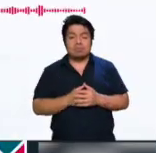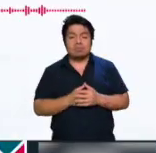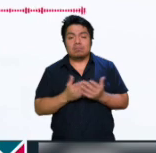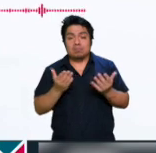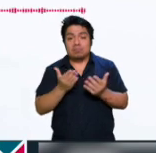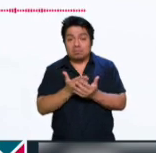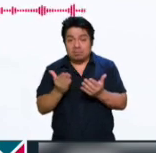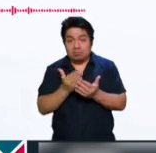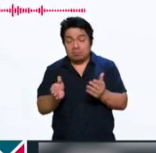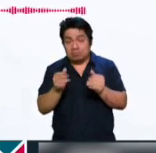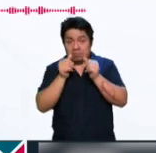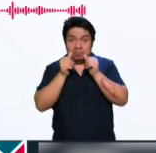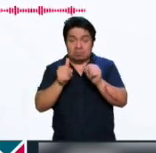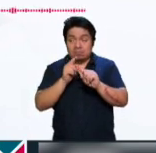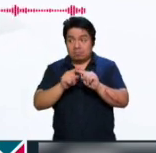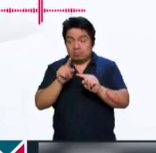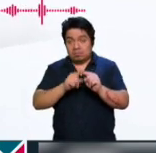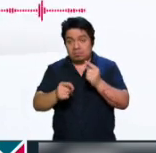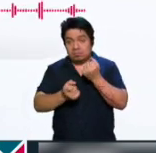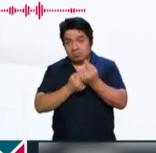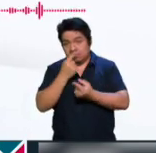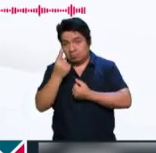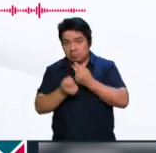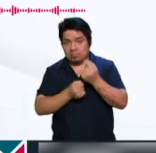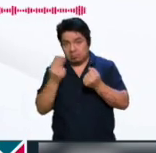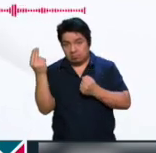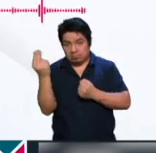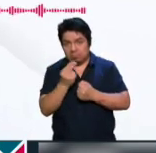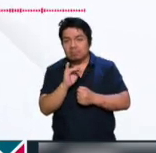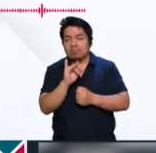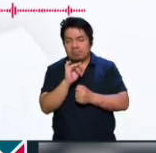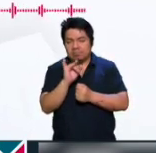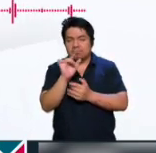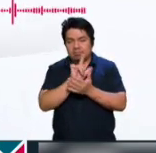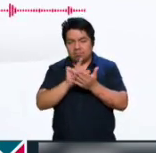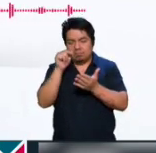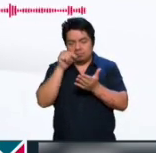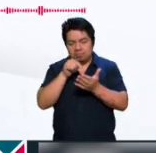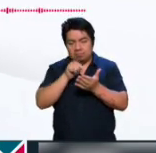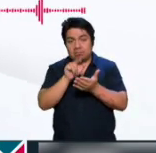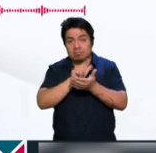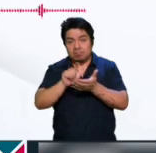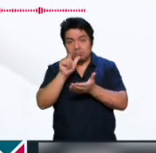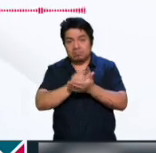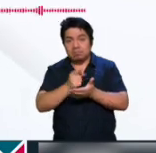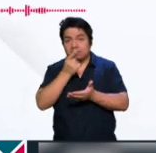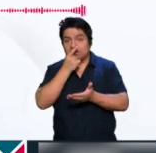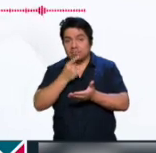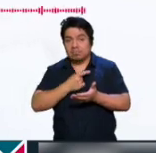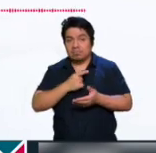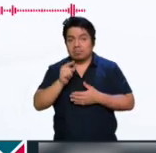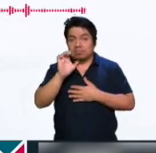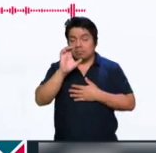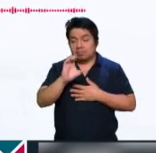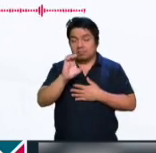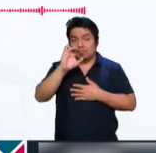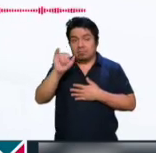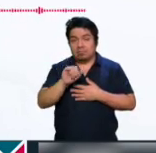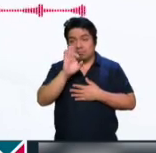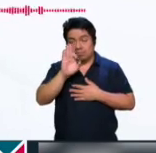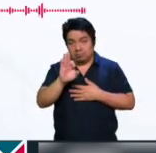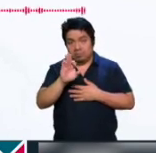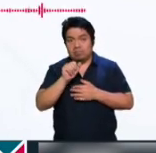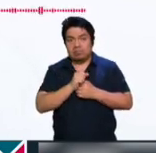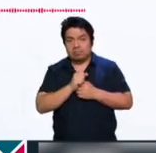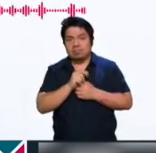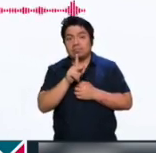Seguimos atendiendo los casos urgentes de acuerdo a los lineamientos que nos ordenó el Consejo de la Judicatura. Sin